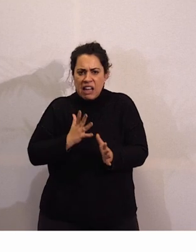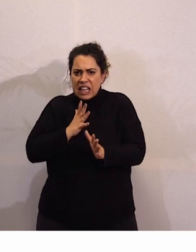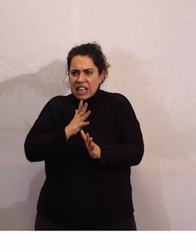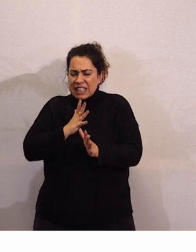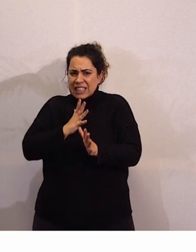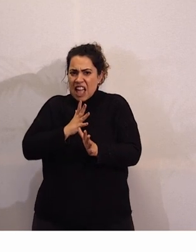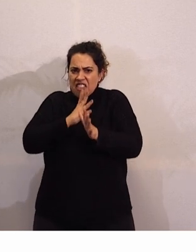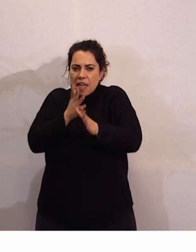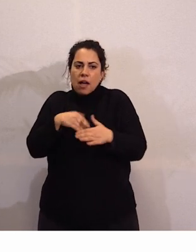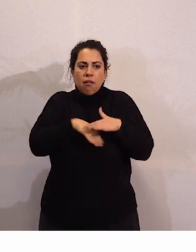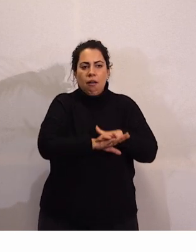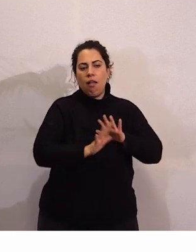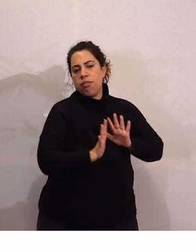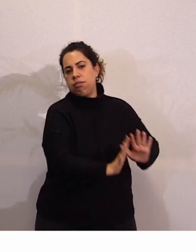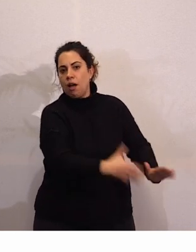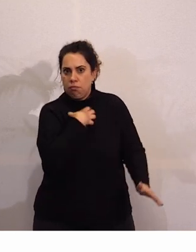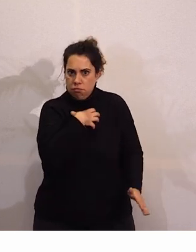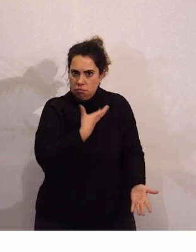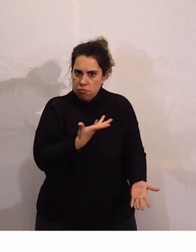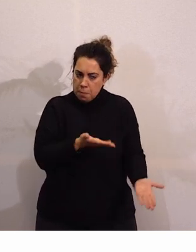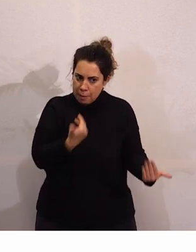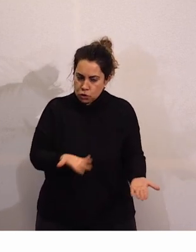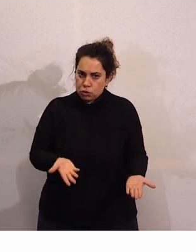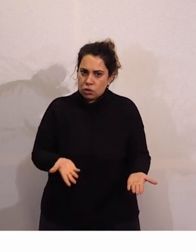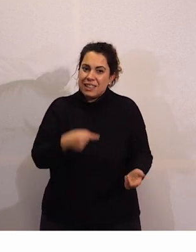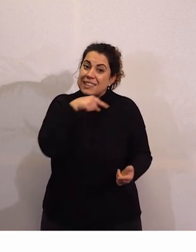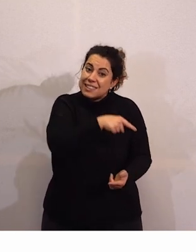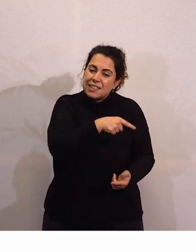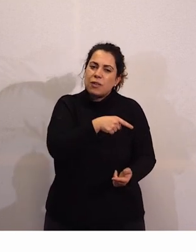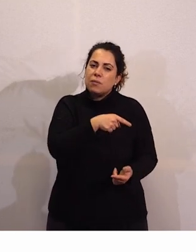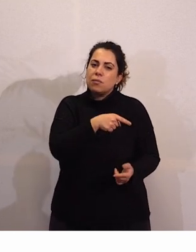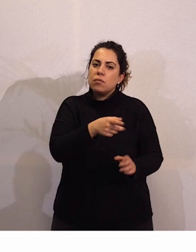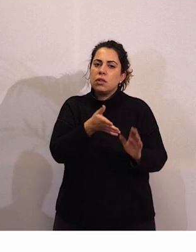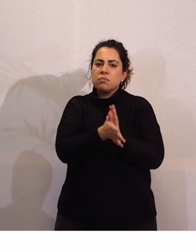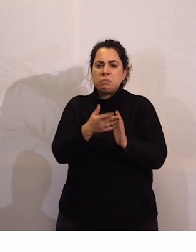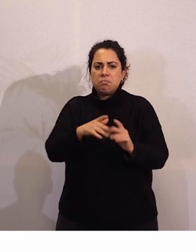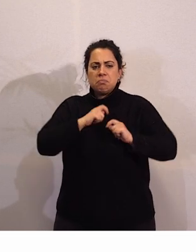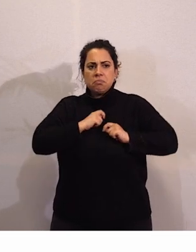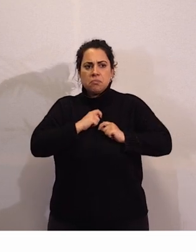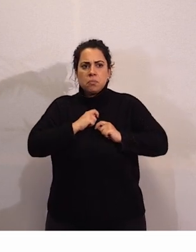metido en un cajón y eso ha sido yo creo que la experiencia